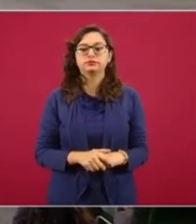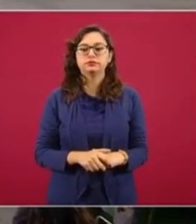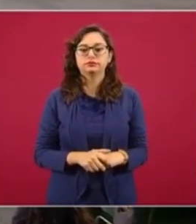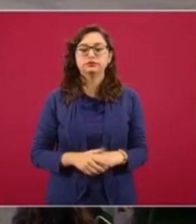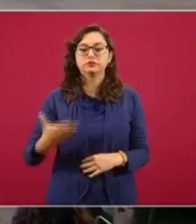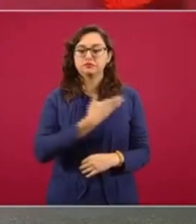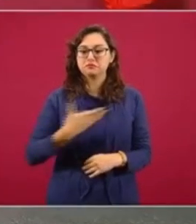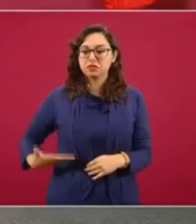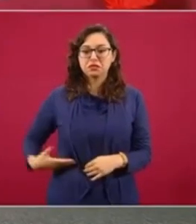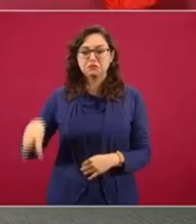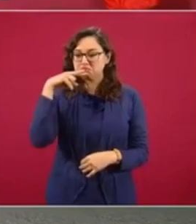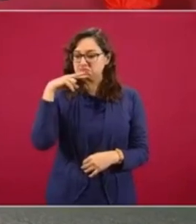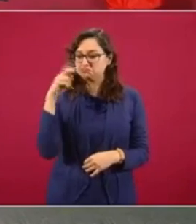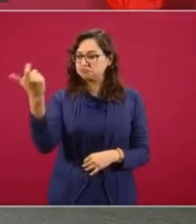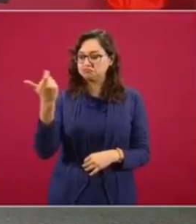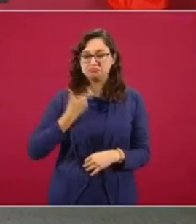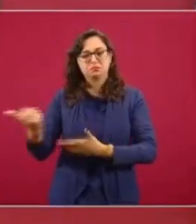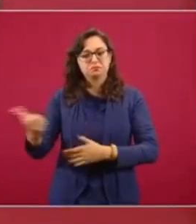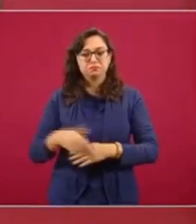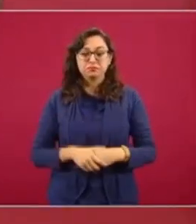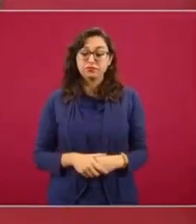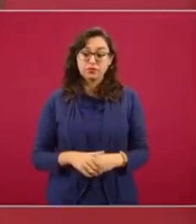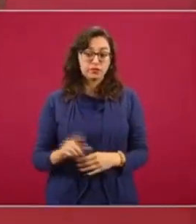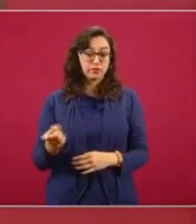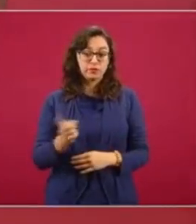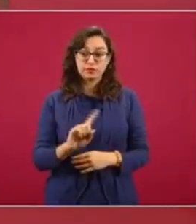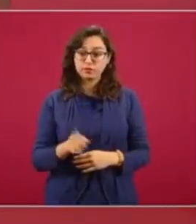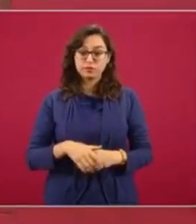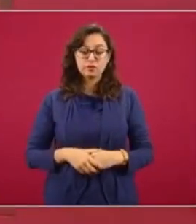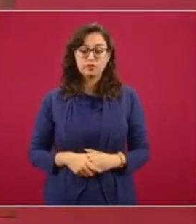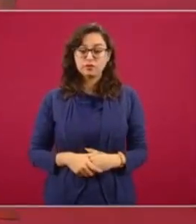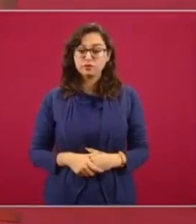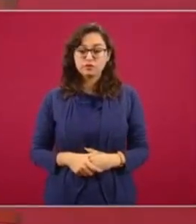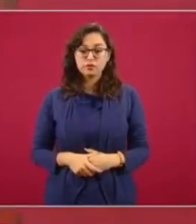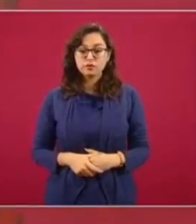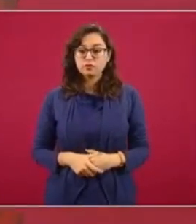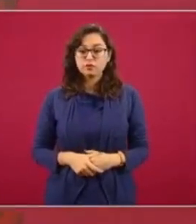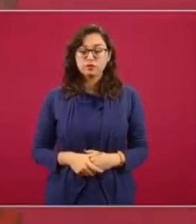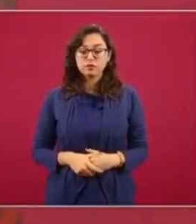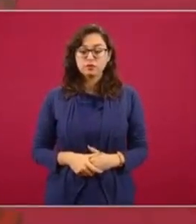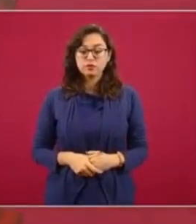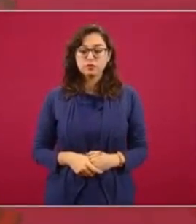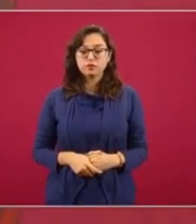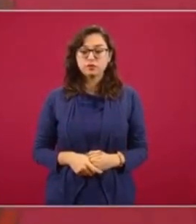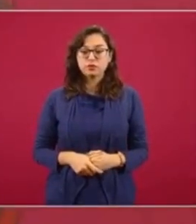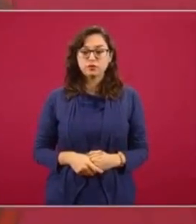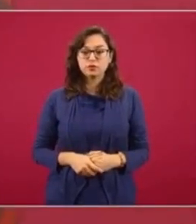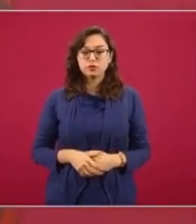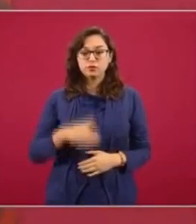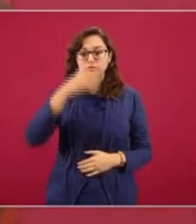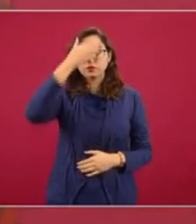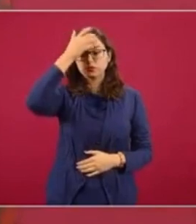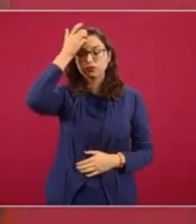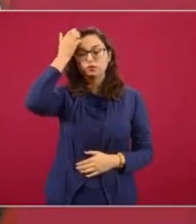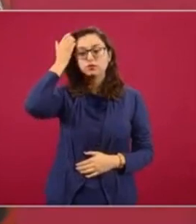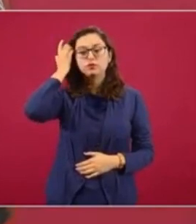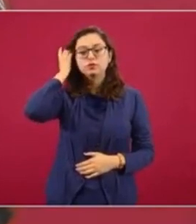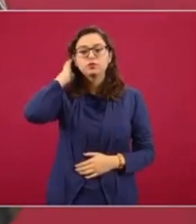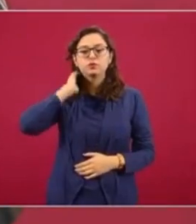lo va a tener. Faginaldo. Dice jefe, departamento, director, subdirector, adjuntos,